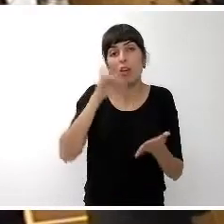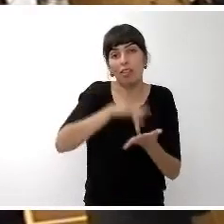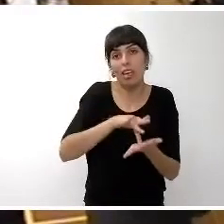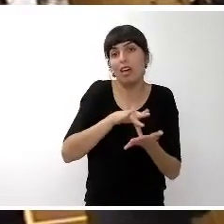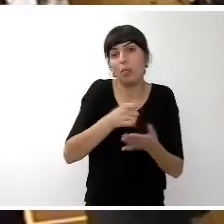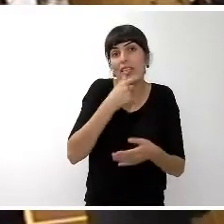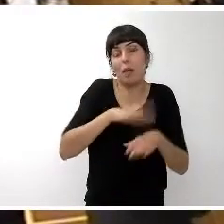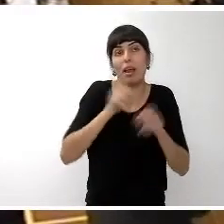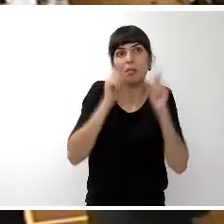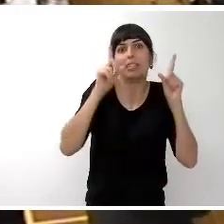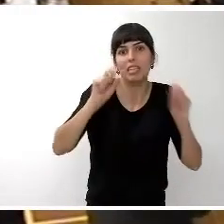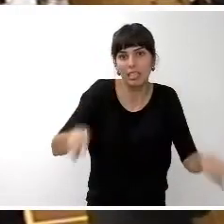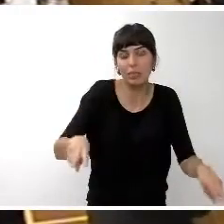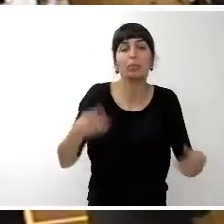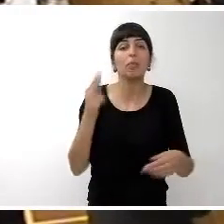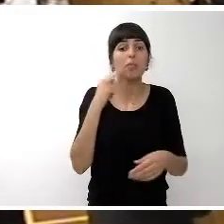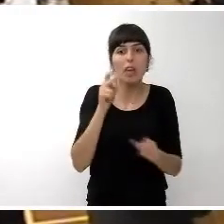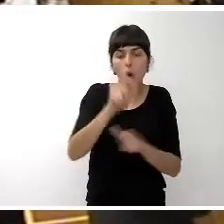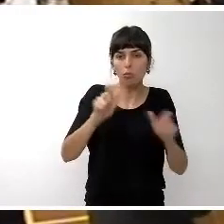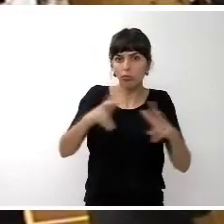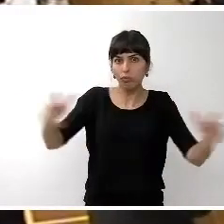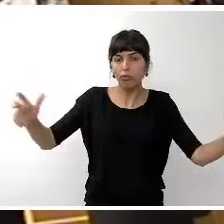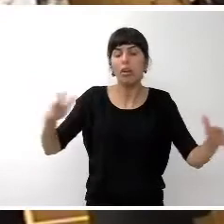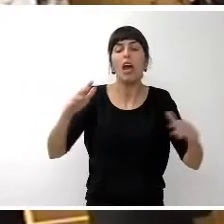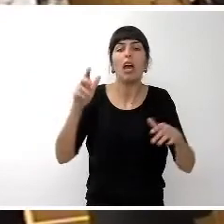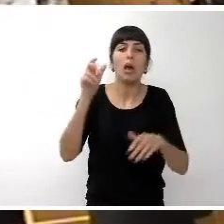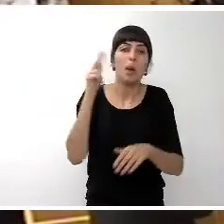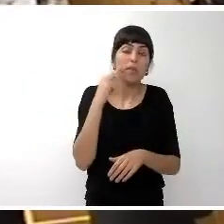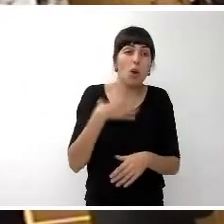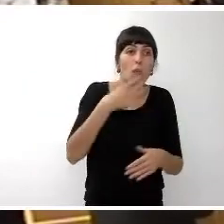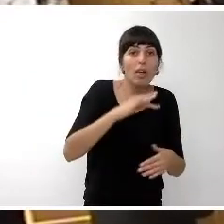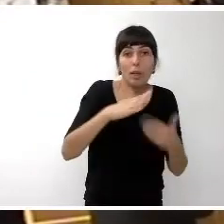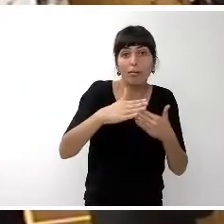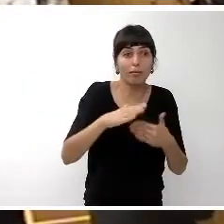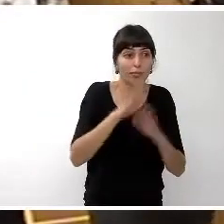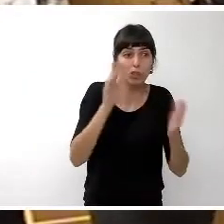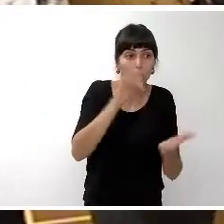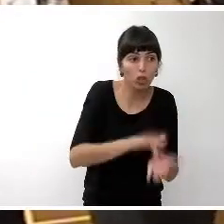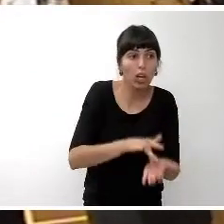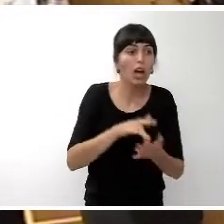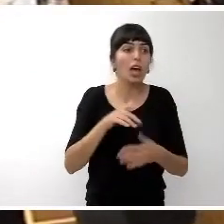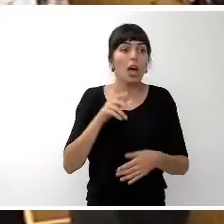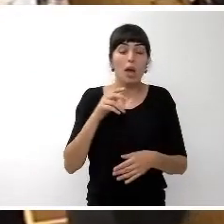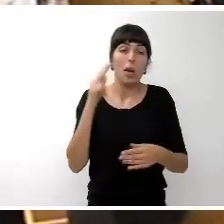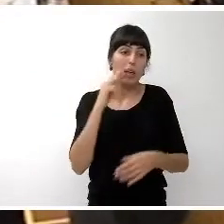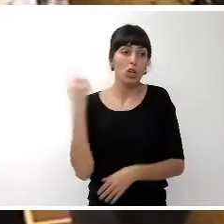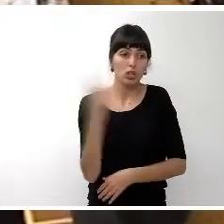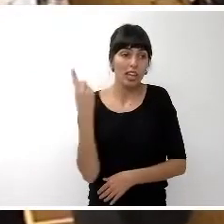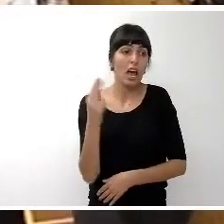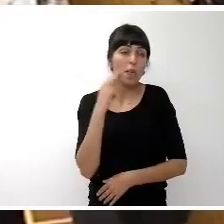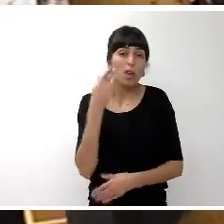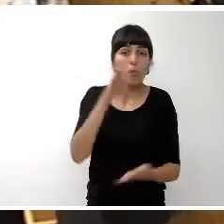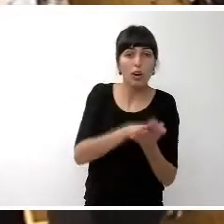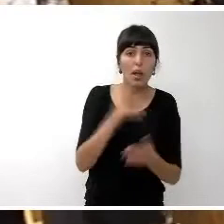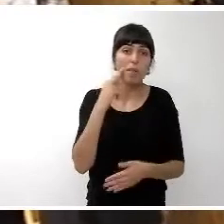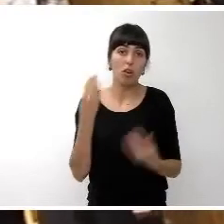multitud, miedo a la soledad, miedo a lo que fue y a lo que puede ser, miedo de morir, miedo de vivir. Muchas gracias,